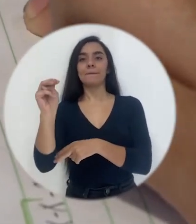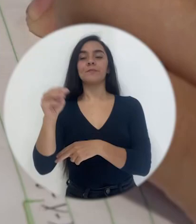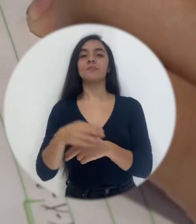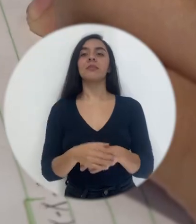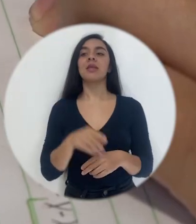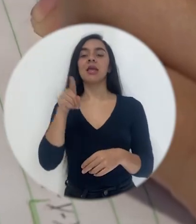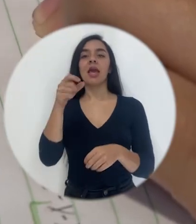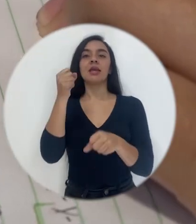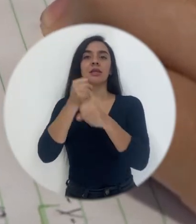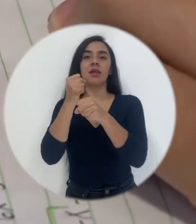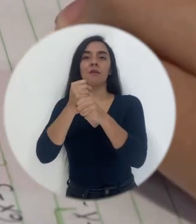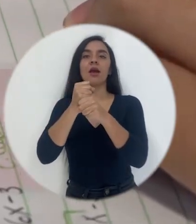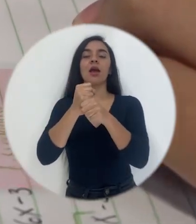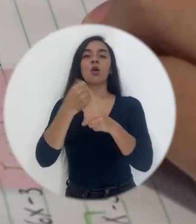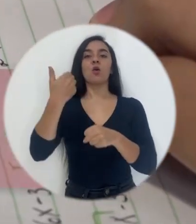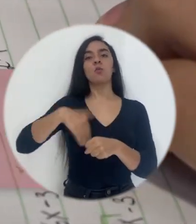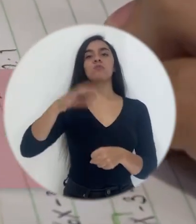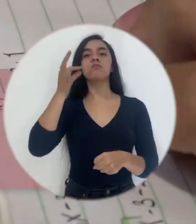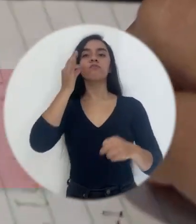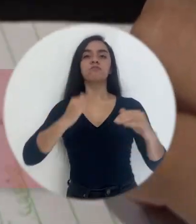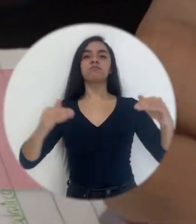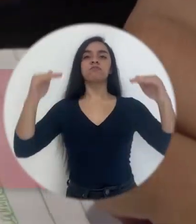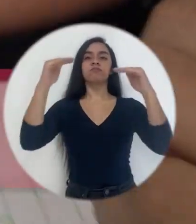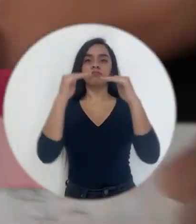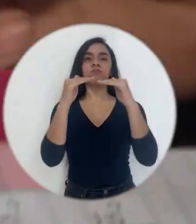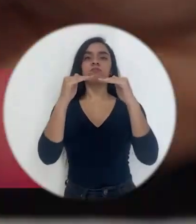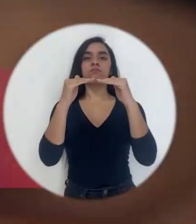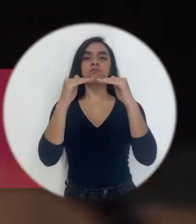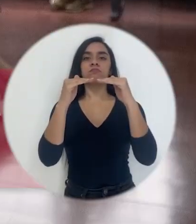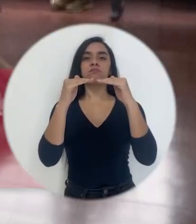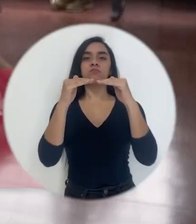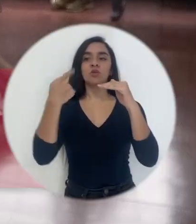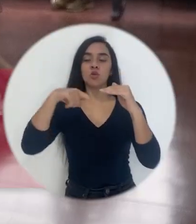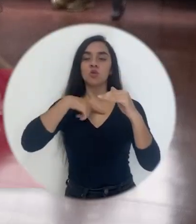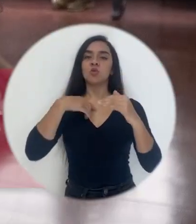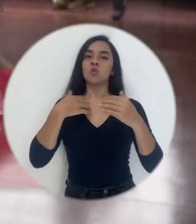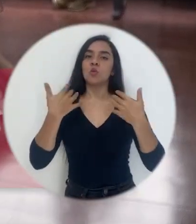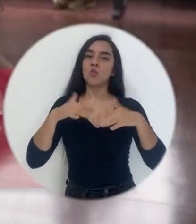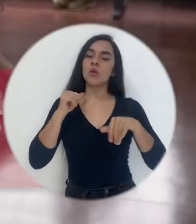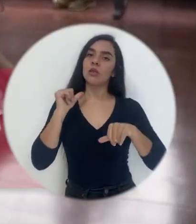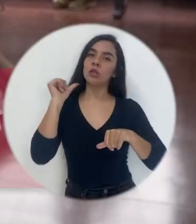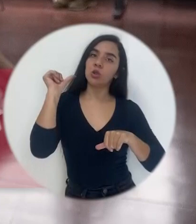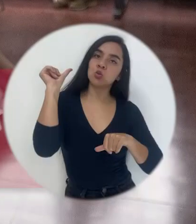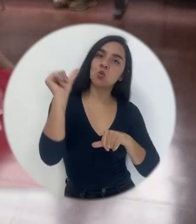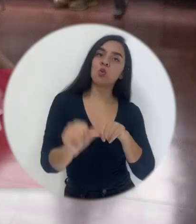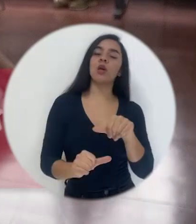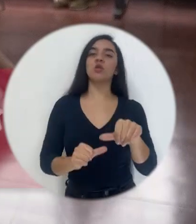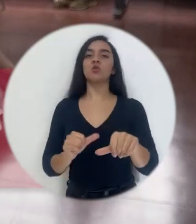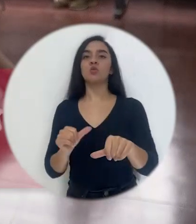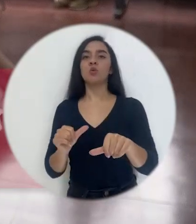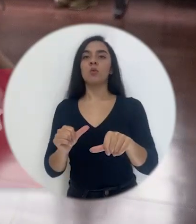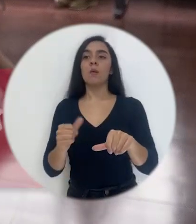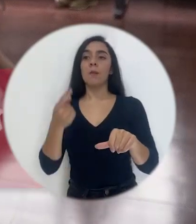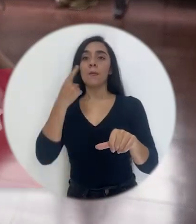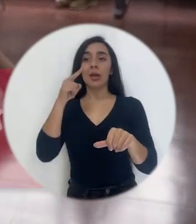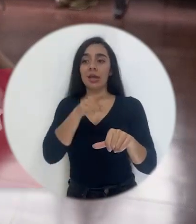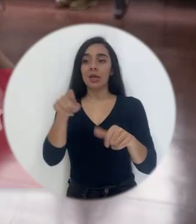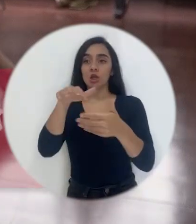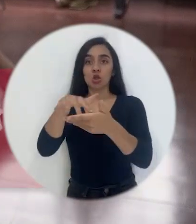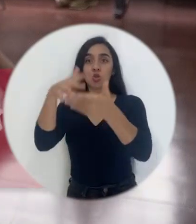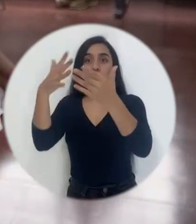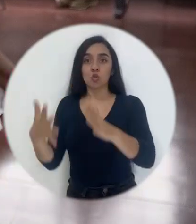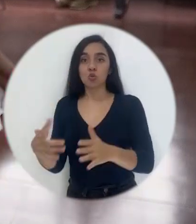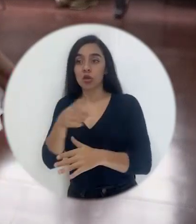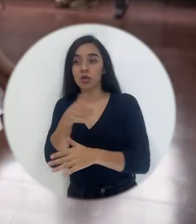y se trabaja con equidad de género entonces hemos hecho un gran esfuerzo para que los